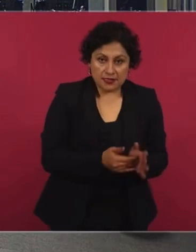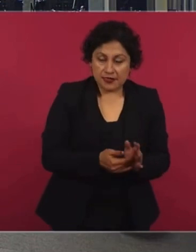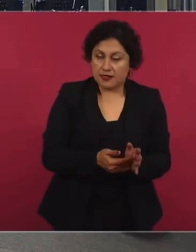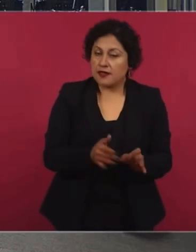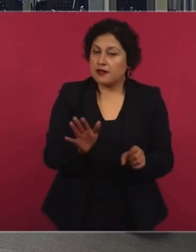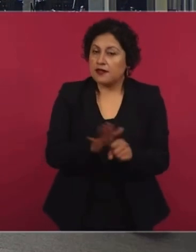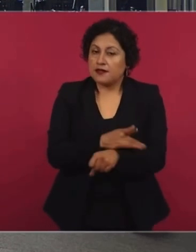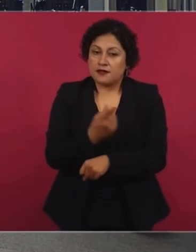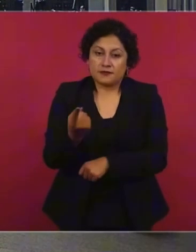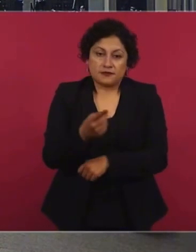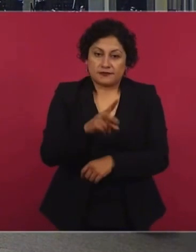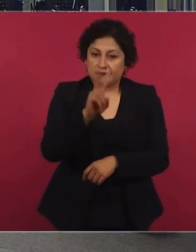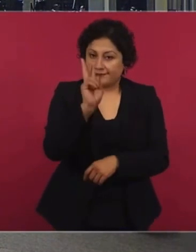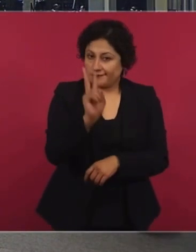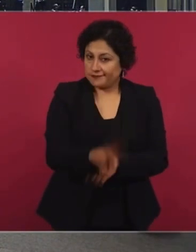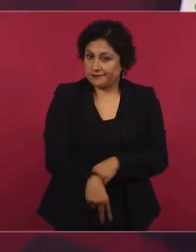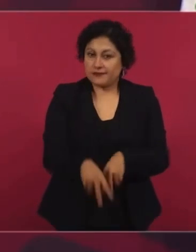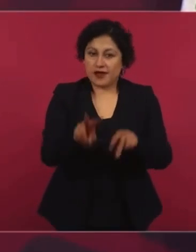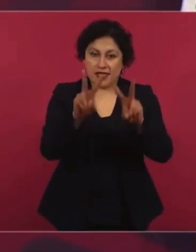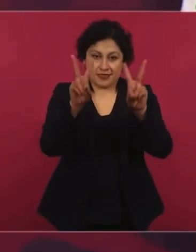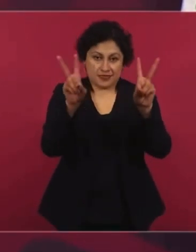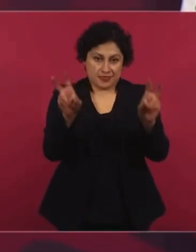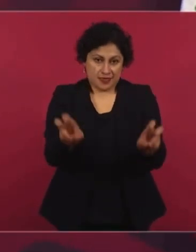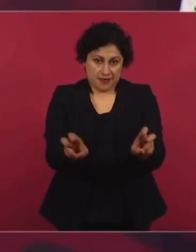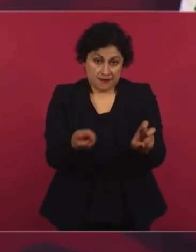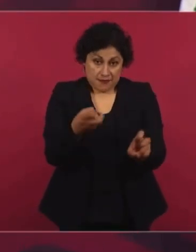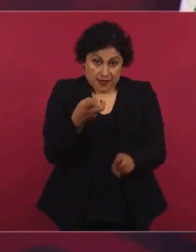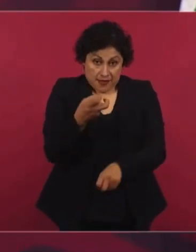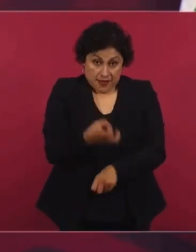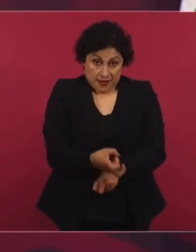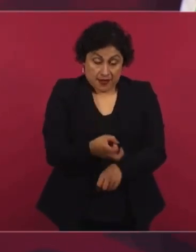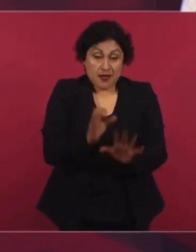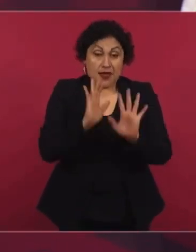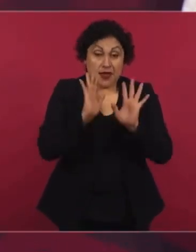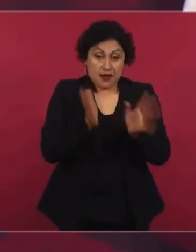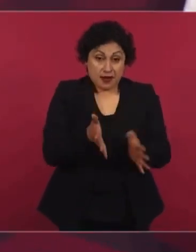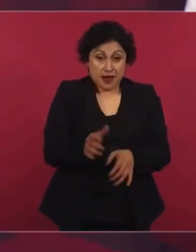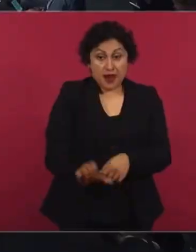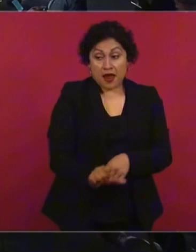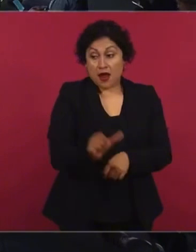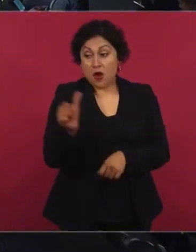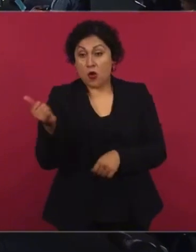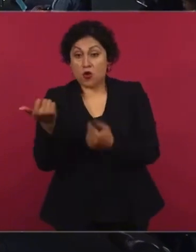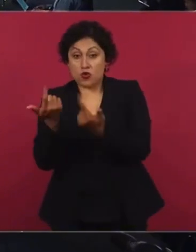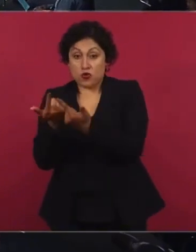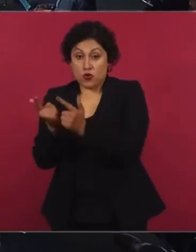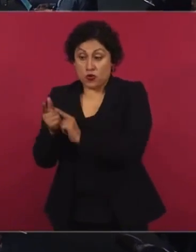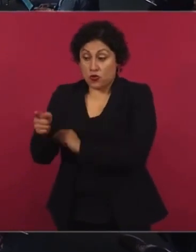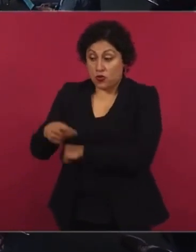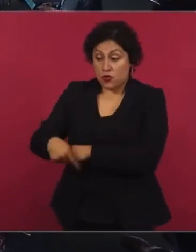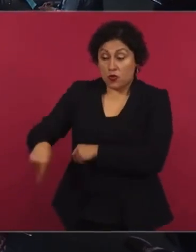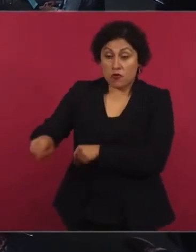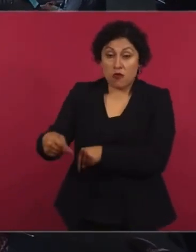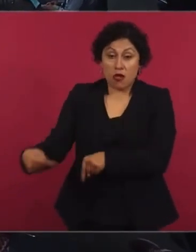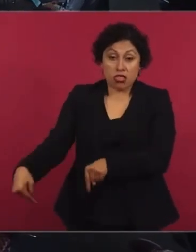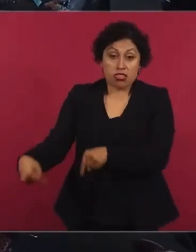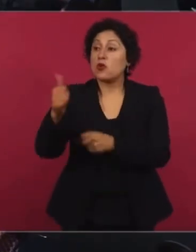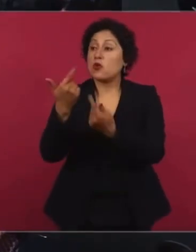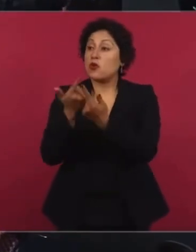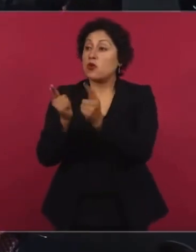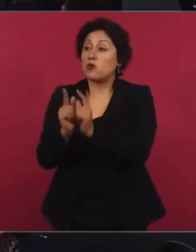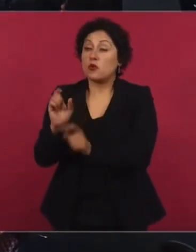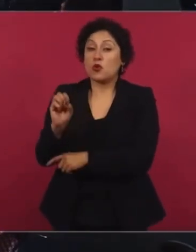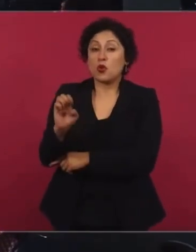lo tiene como bandera el Bloque Conservador y la OEA